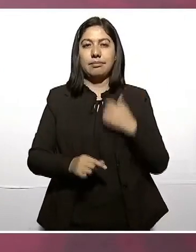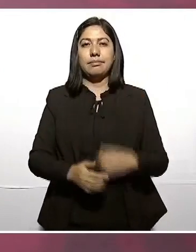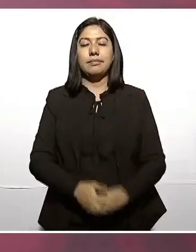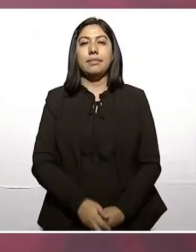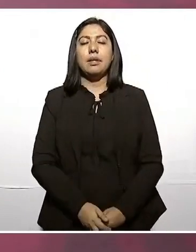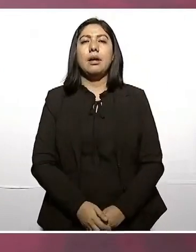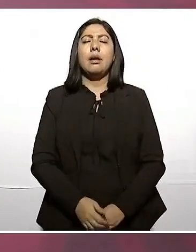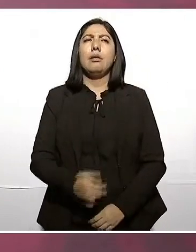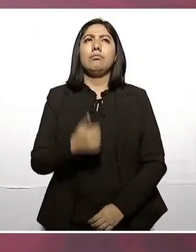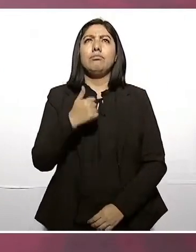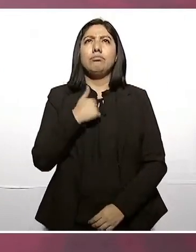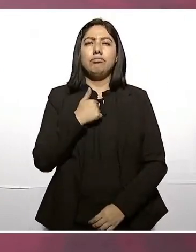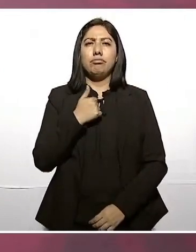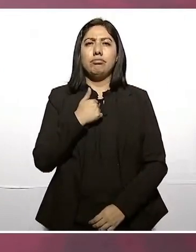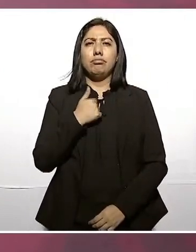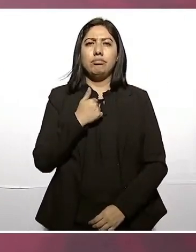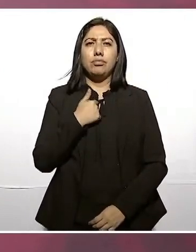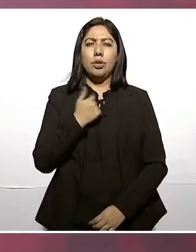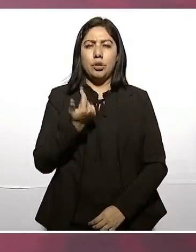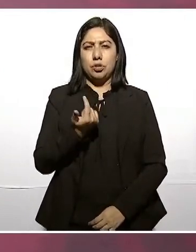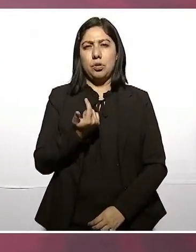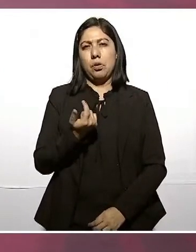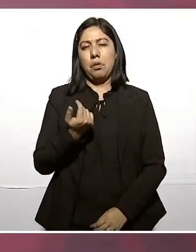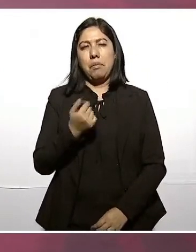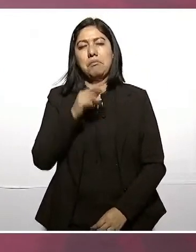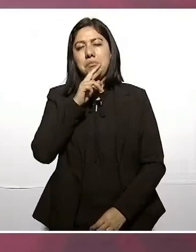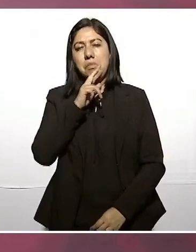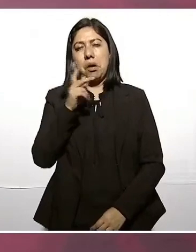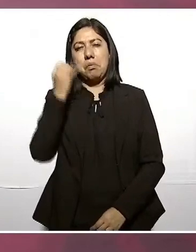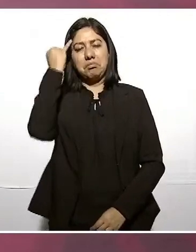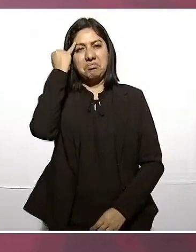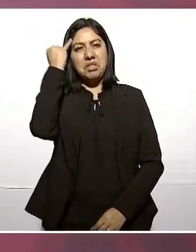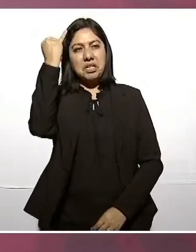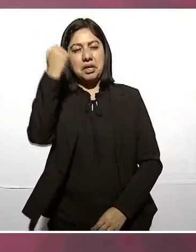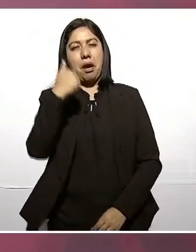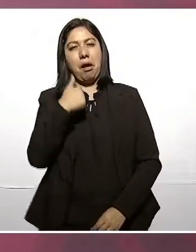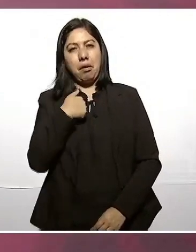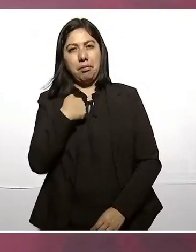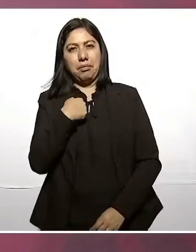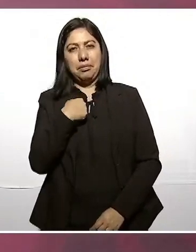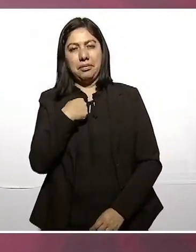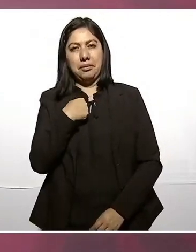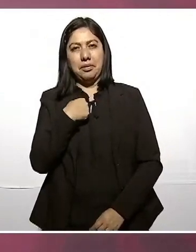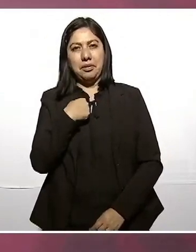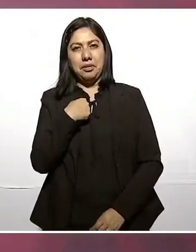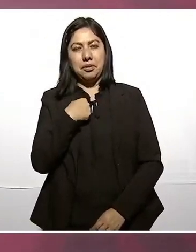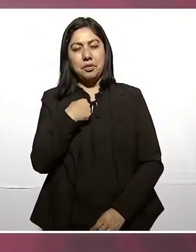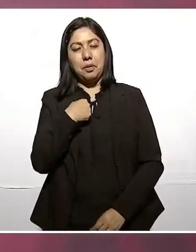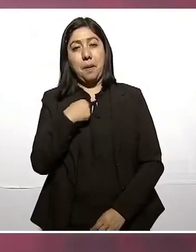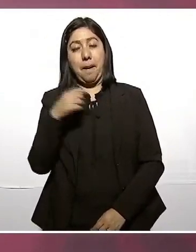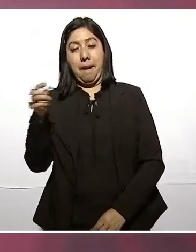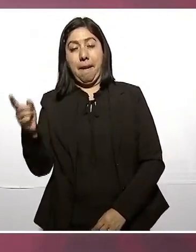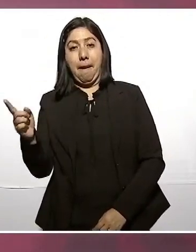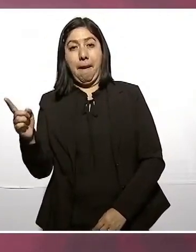Yo les voy a mandar a un juez